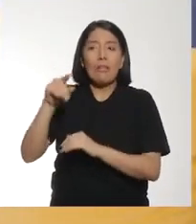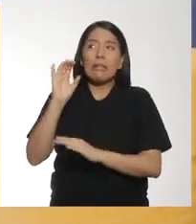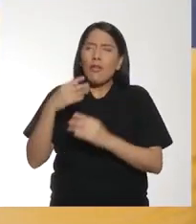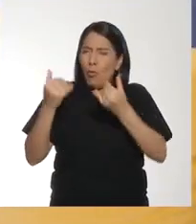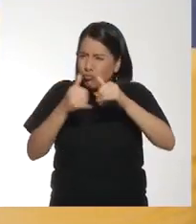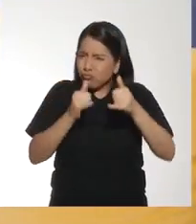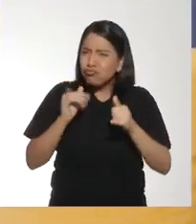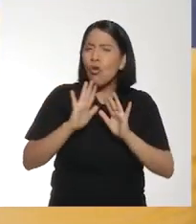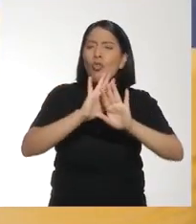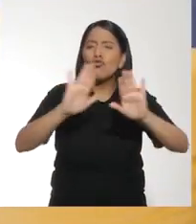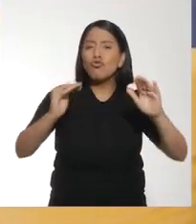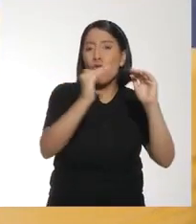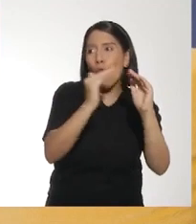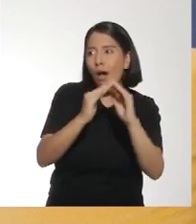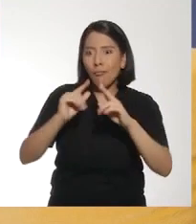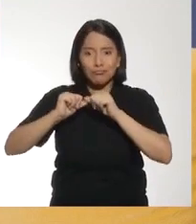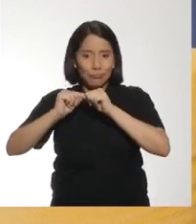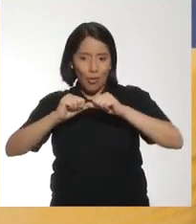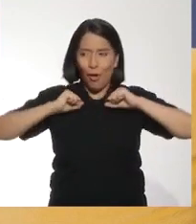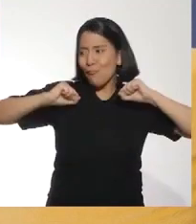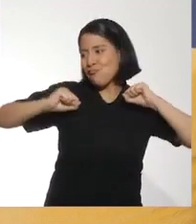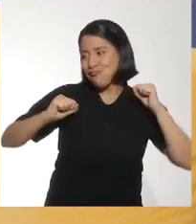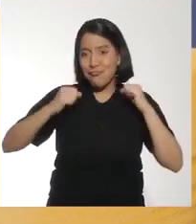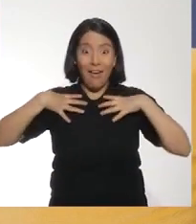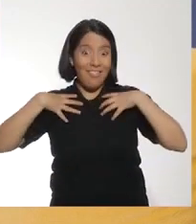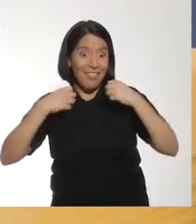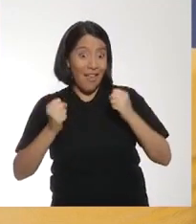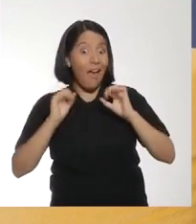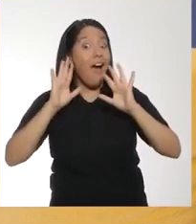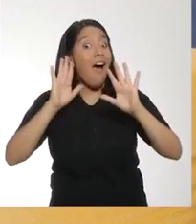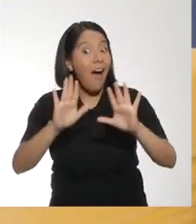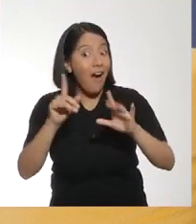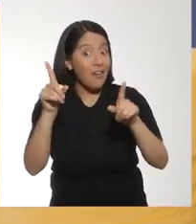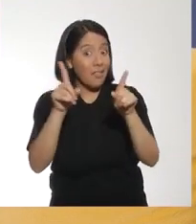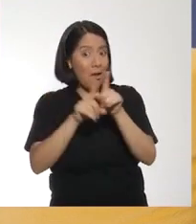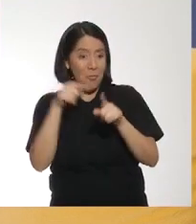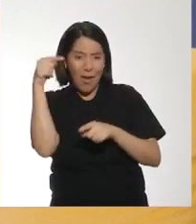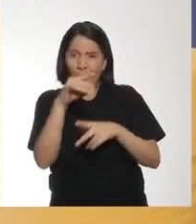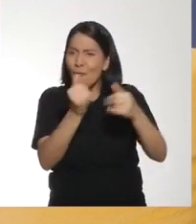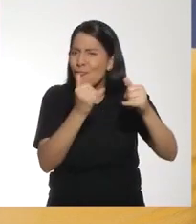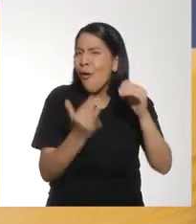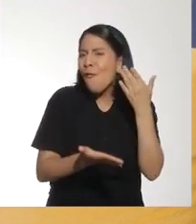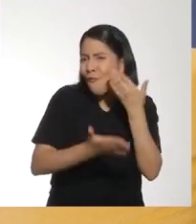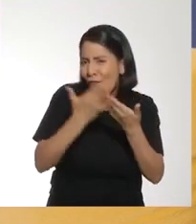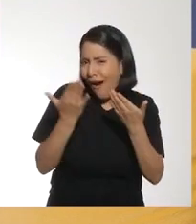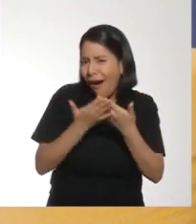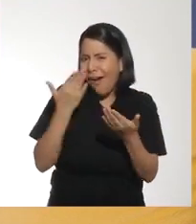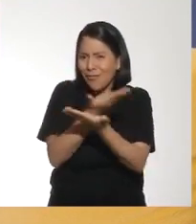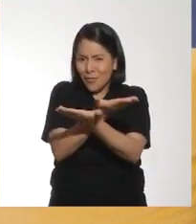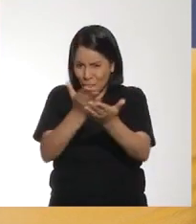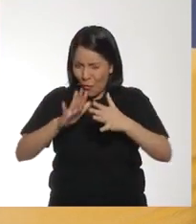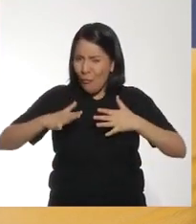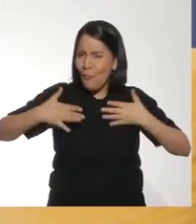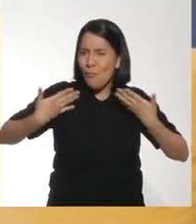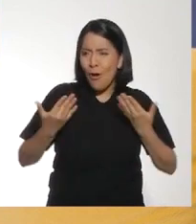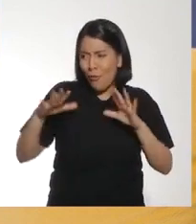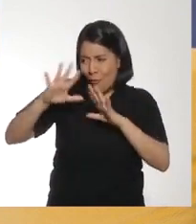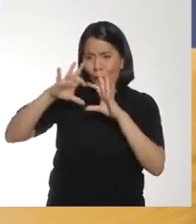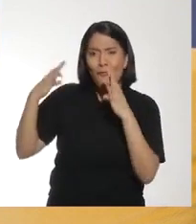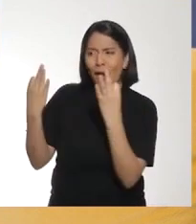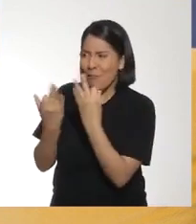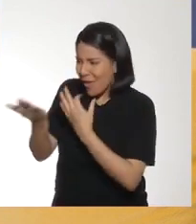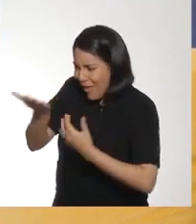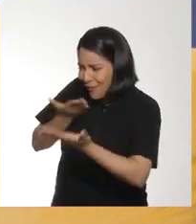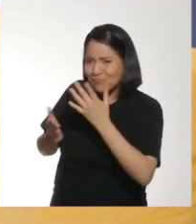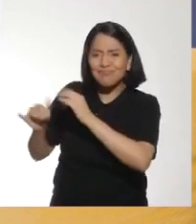Y podemos continuar Haciendo estos juegos En casa Para mantenernos activos Y saludables Ojo que también hemos visto Que son juegos muy sencillos Por lo que lo